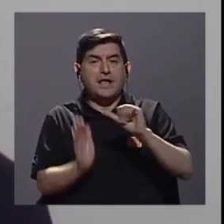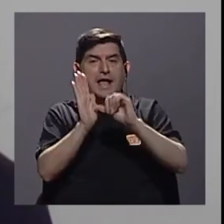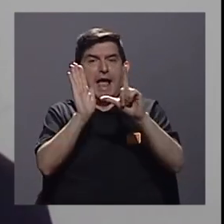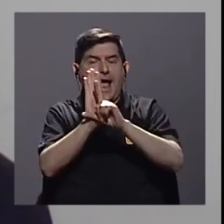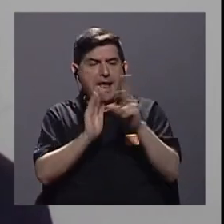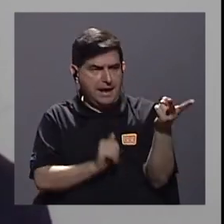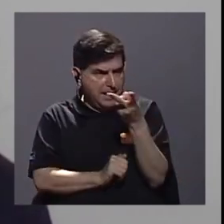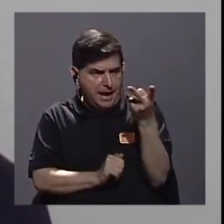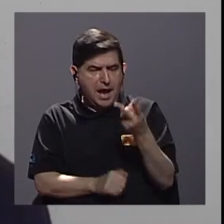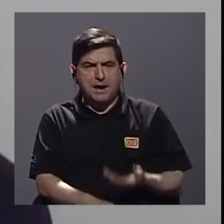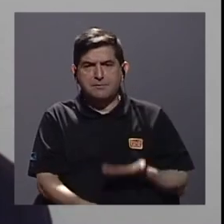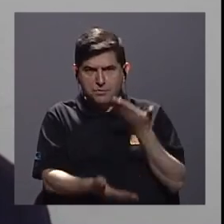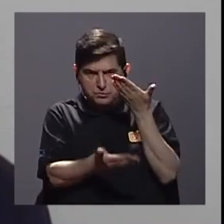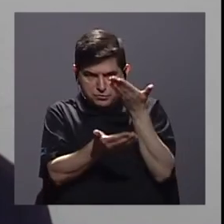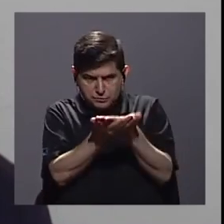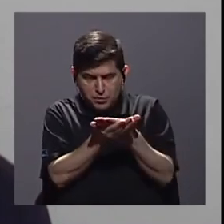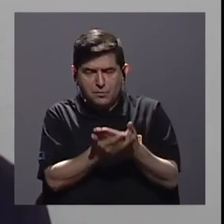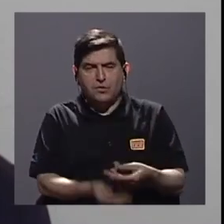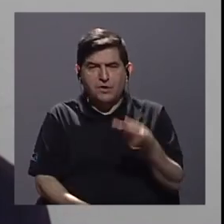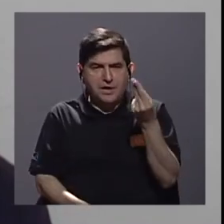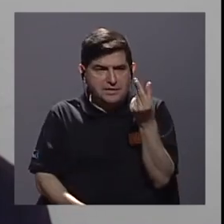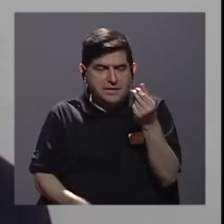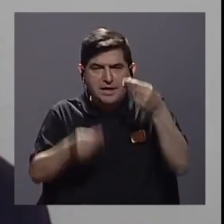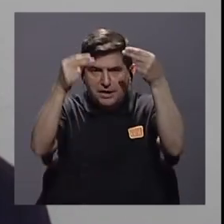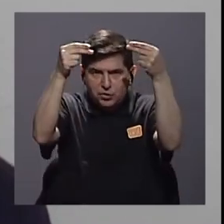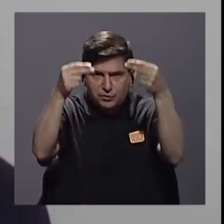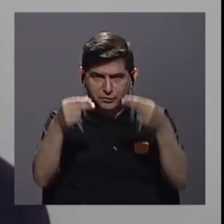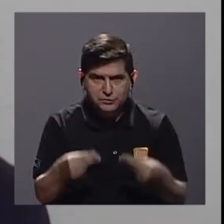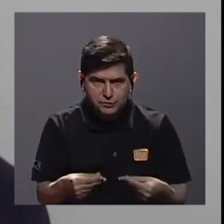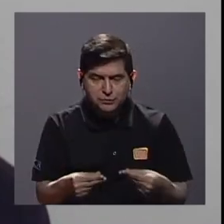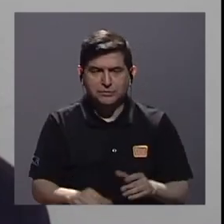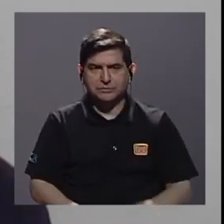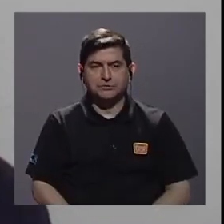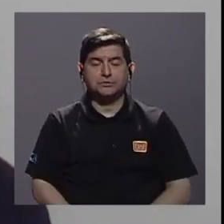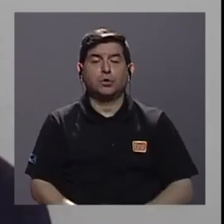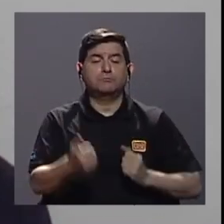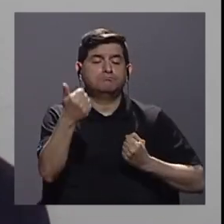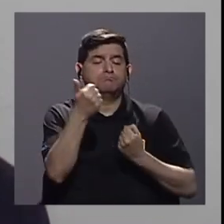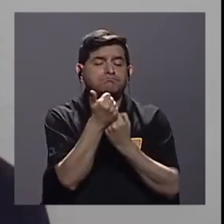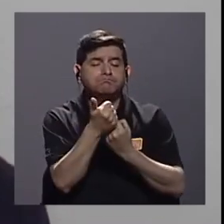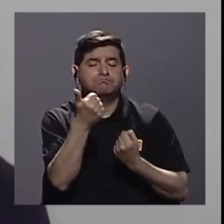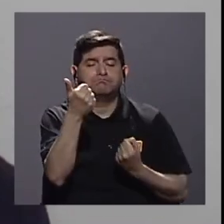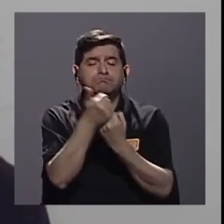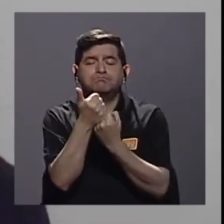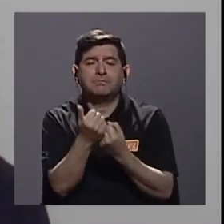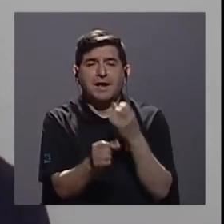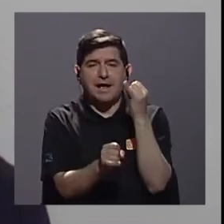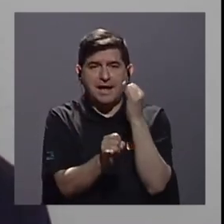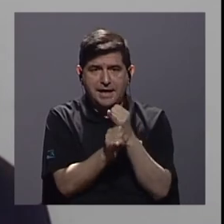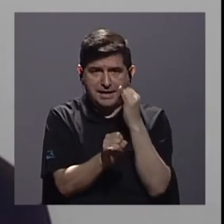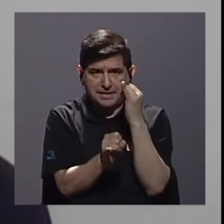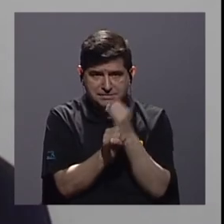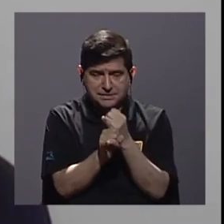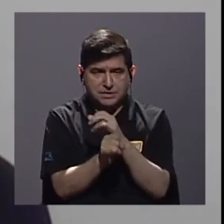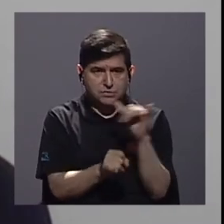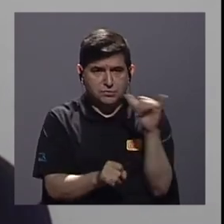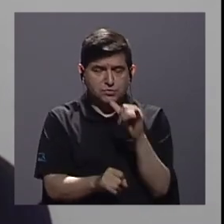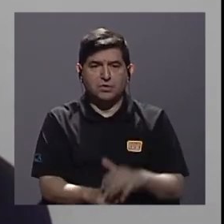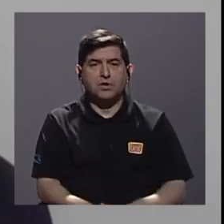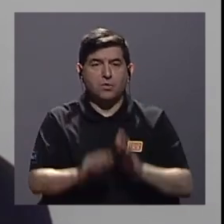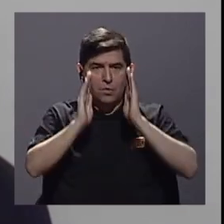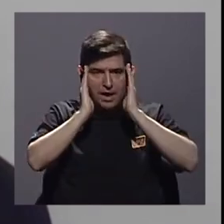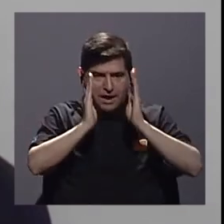Legislativa han asignado recursos en el presupuesto para, digamos, apoyar a la institución que también está